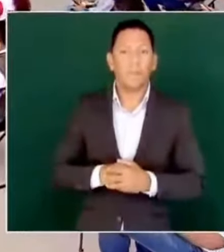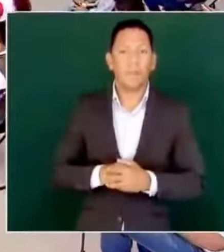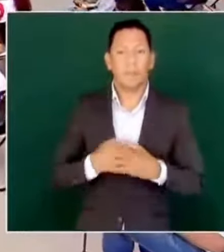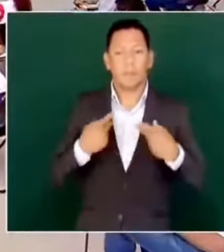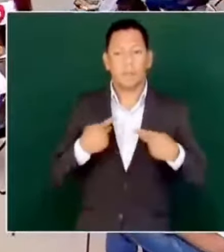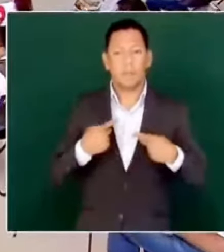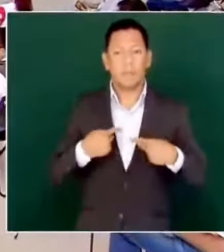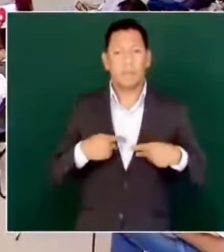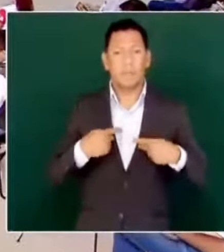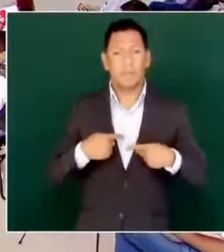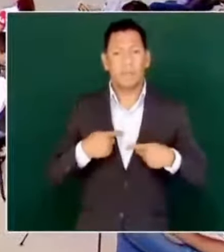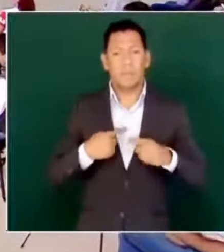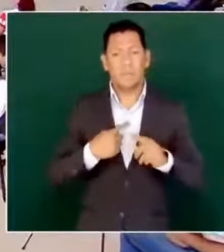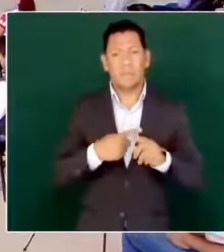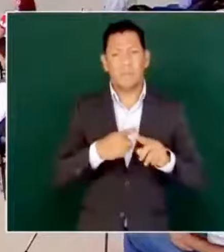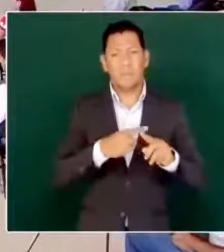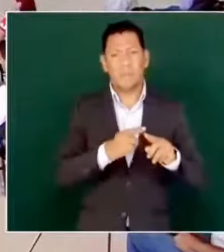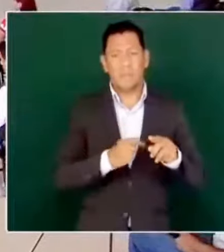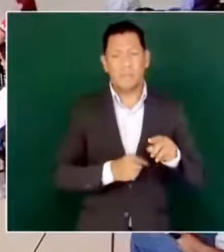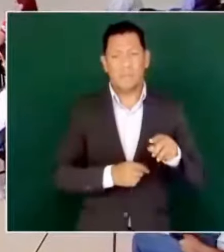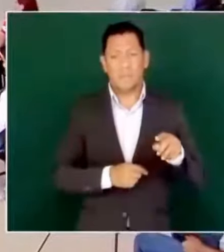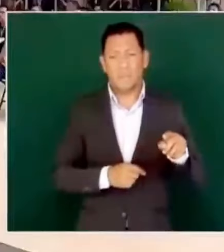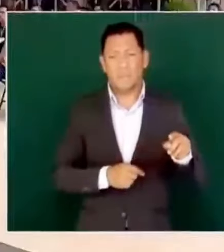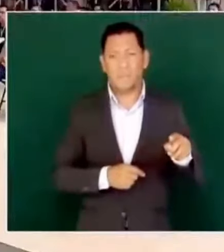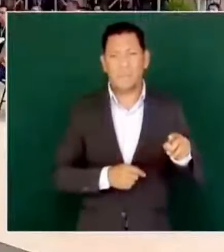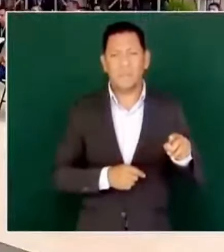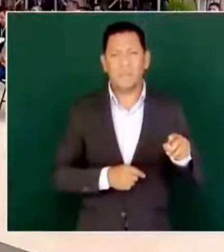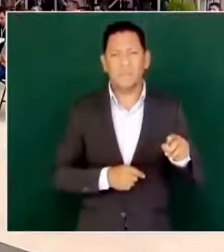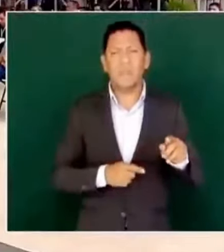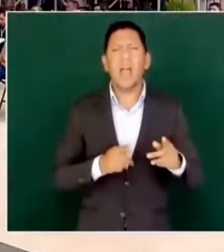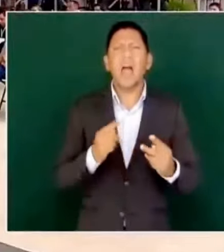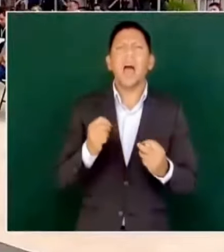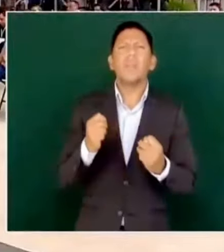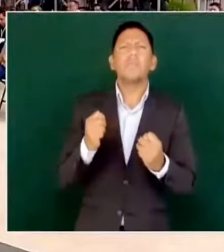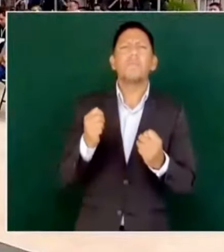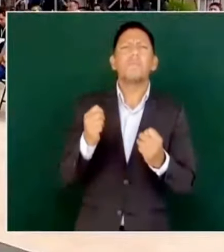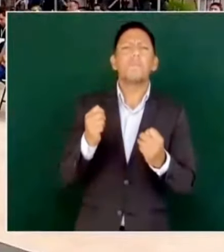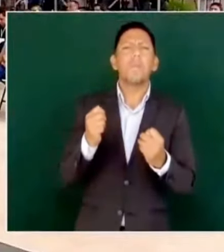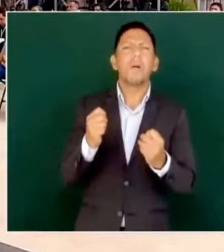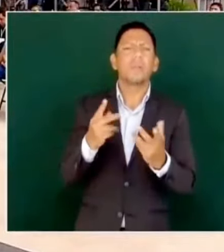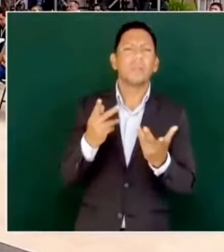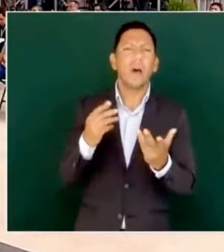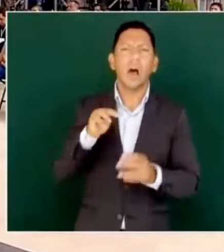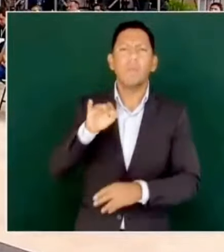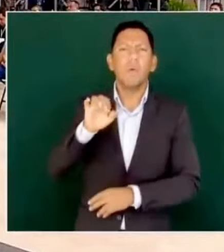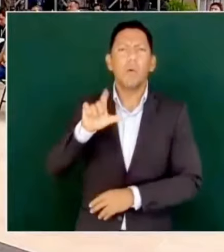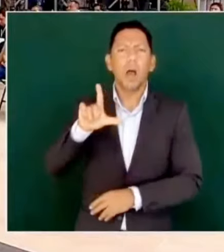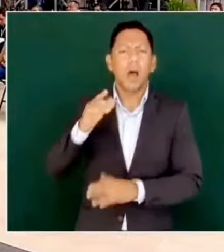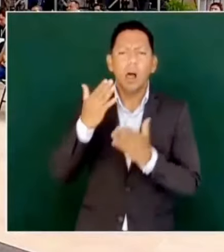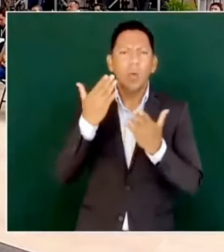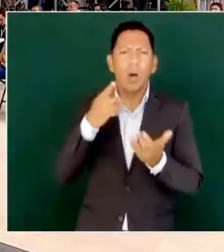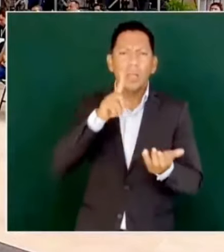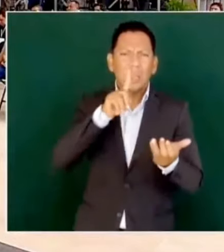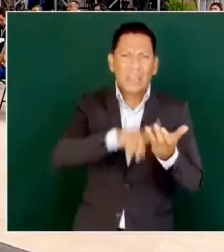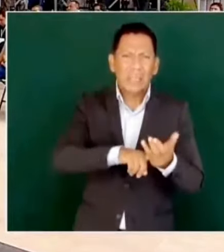sin escrúpulos morales, sin ninguna índole, de malas entrañas.